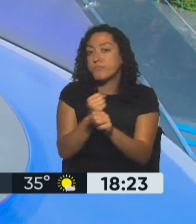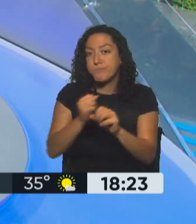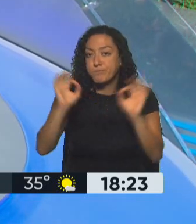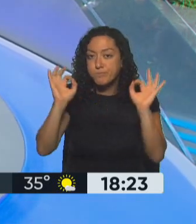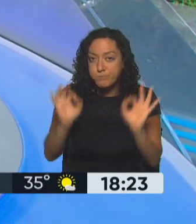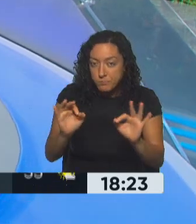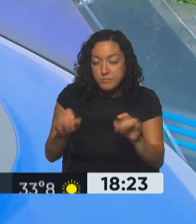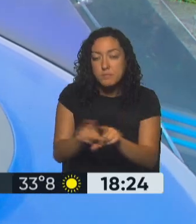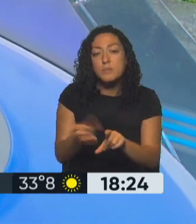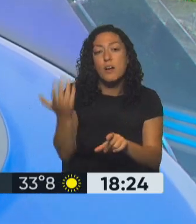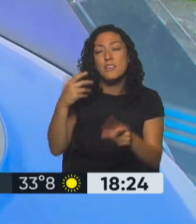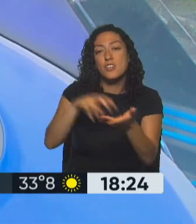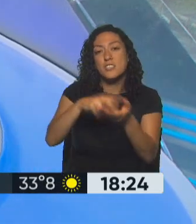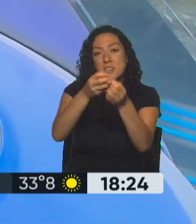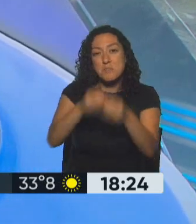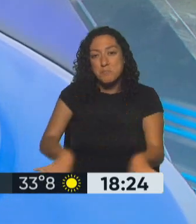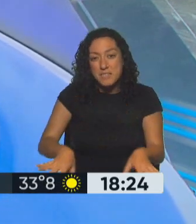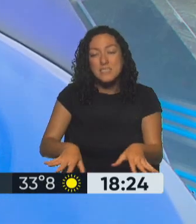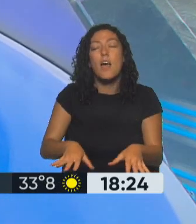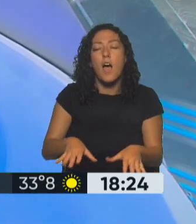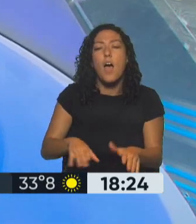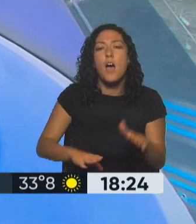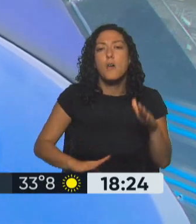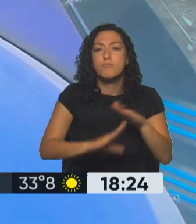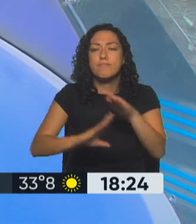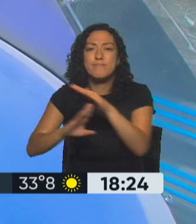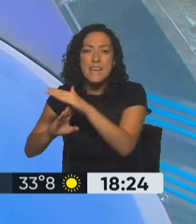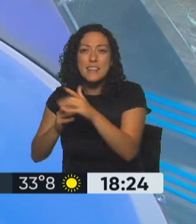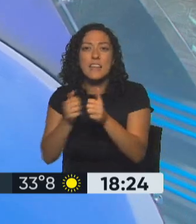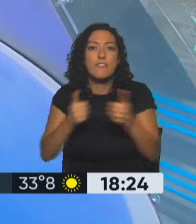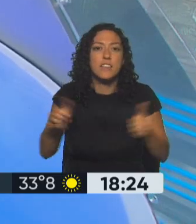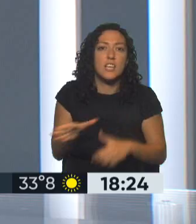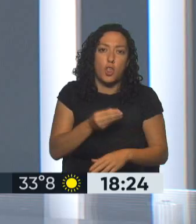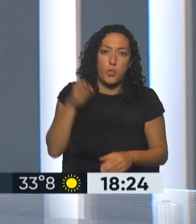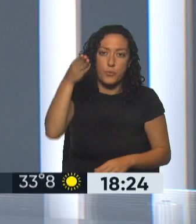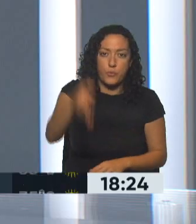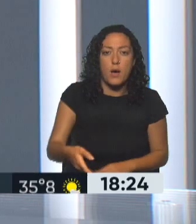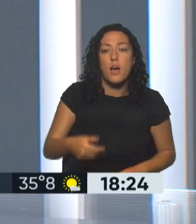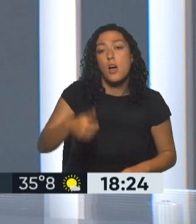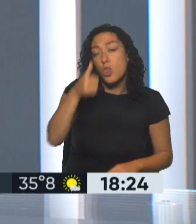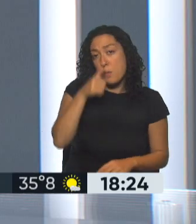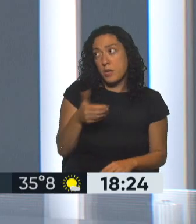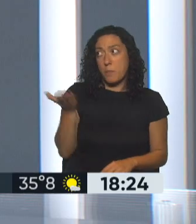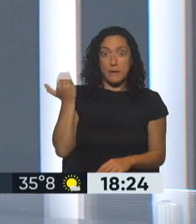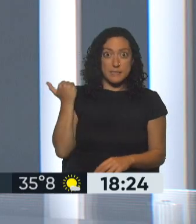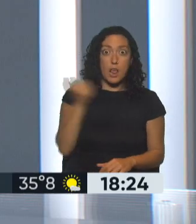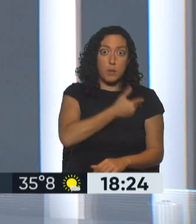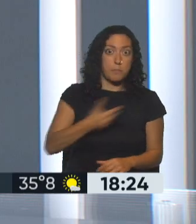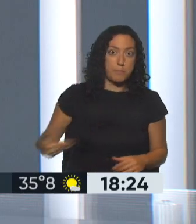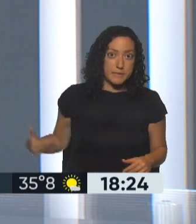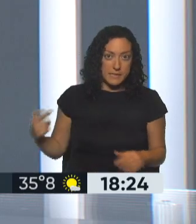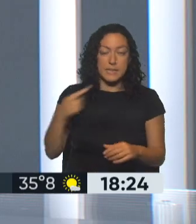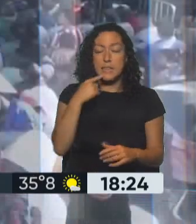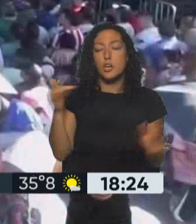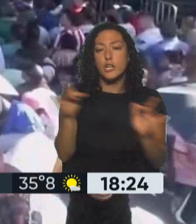en la apertura del noticiero, donde van a confluir los principales referentes del Frente de Todos. Bueno, el domingo el presidente, recordemos, había anticipado a través de